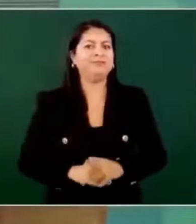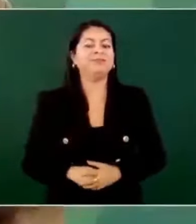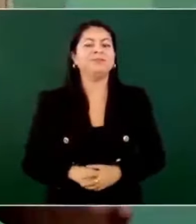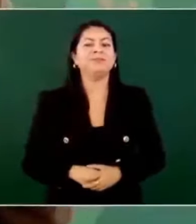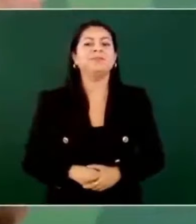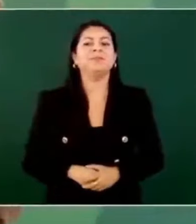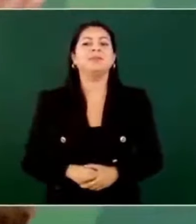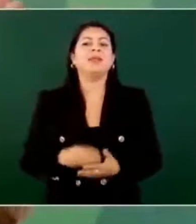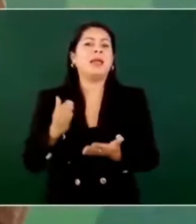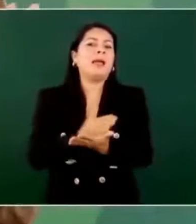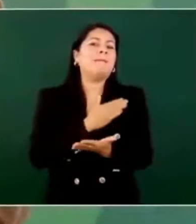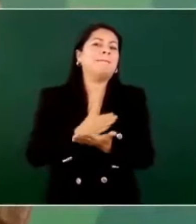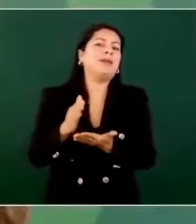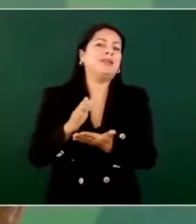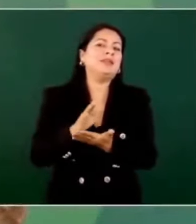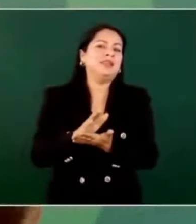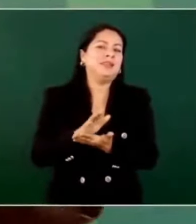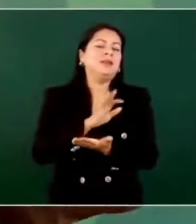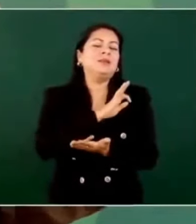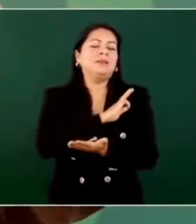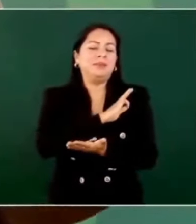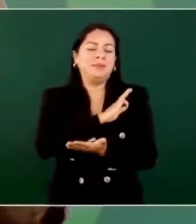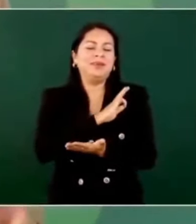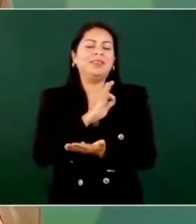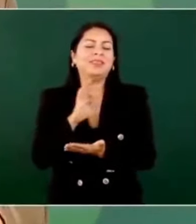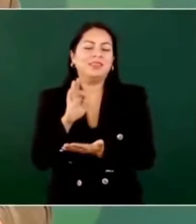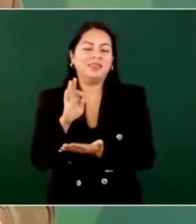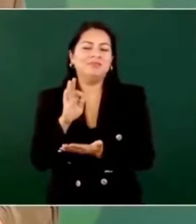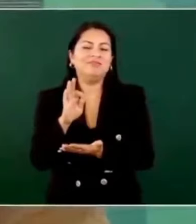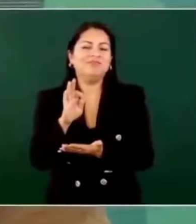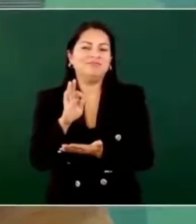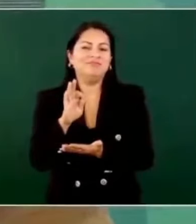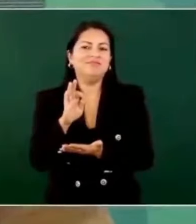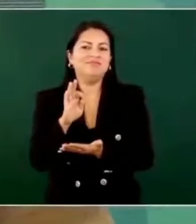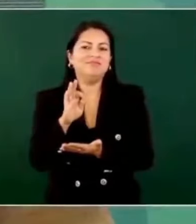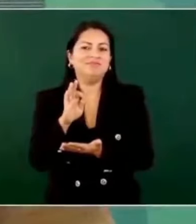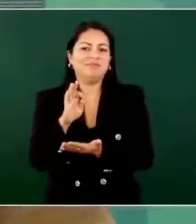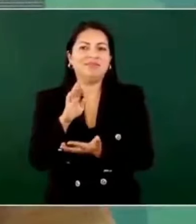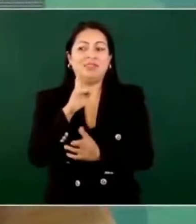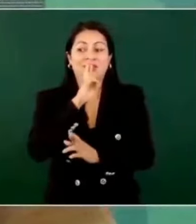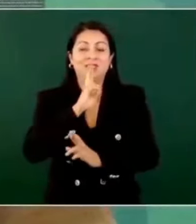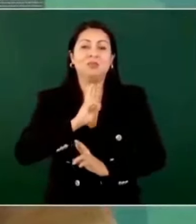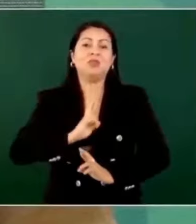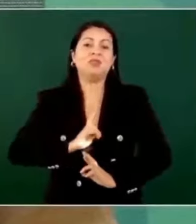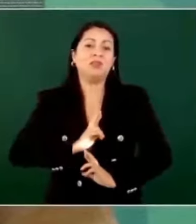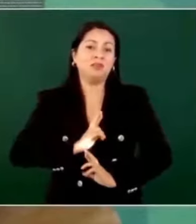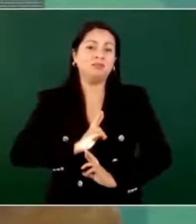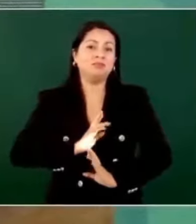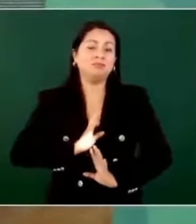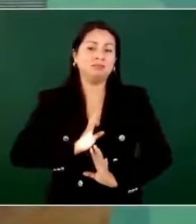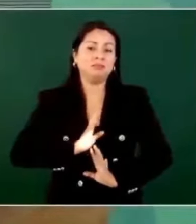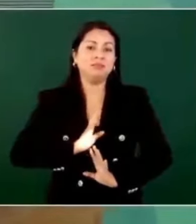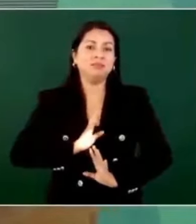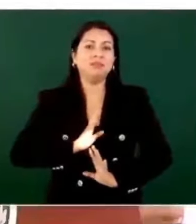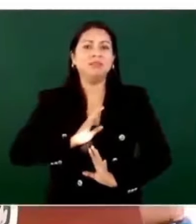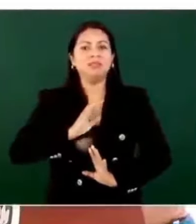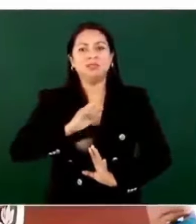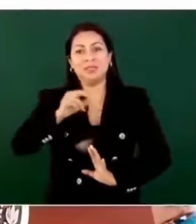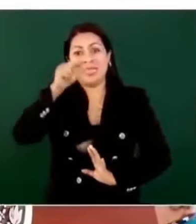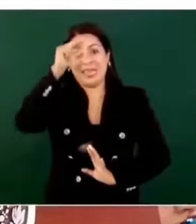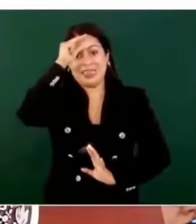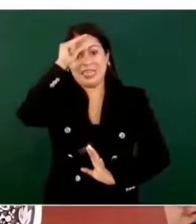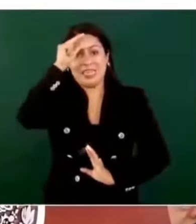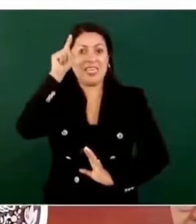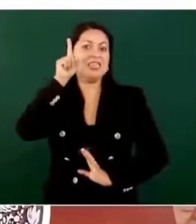Además me pueden replicar. Pero es una mujer inteligente,